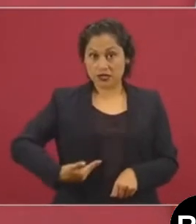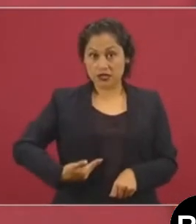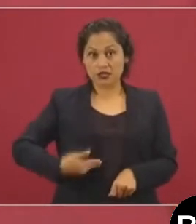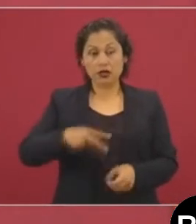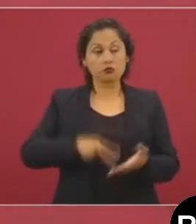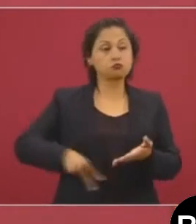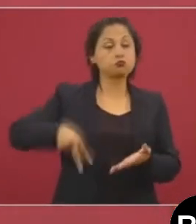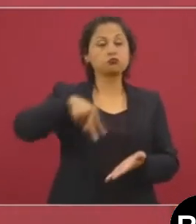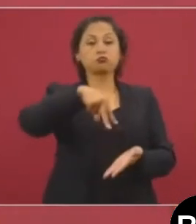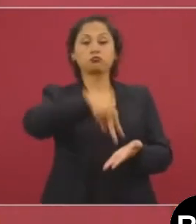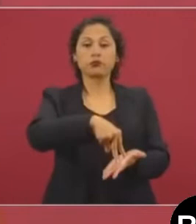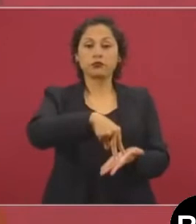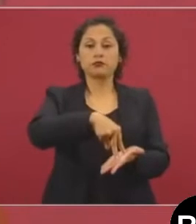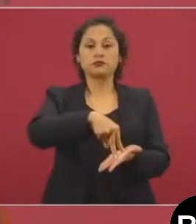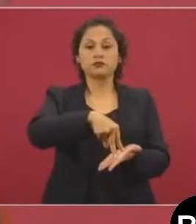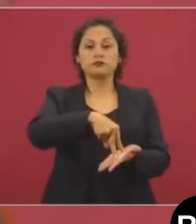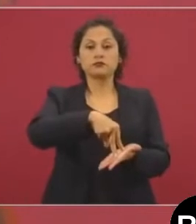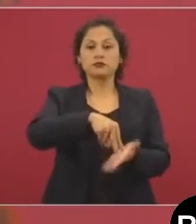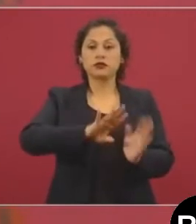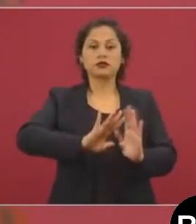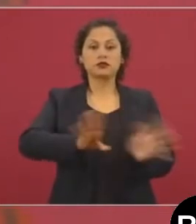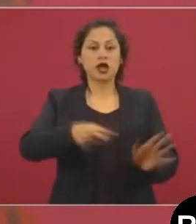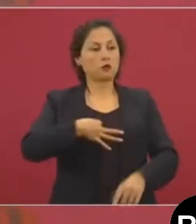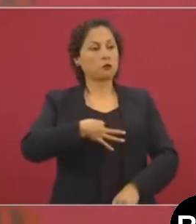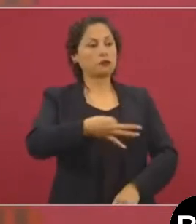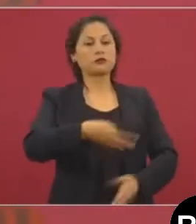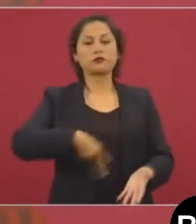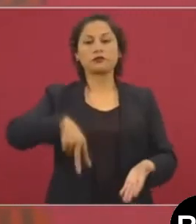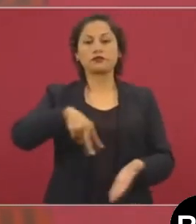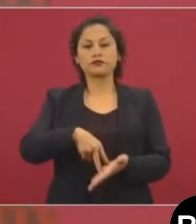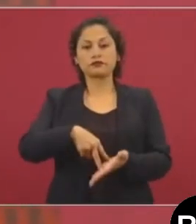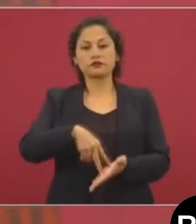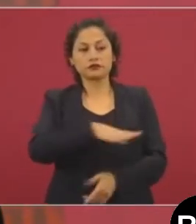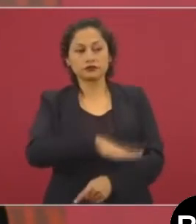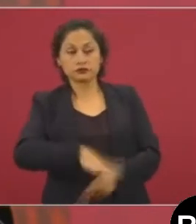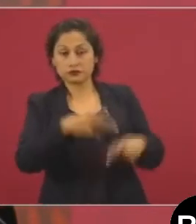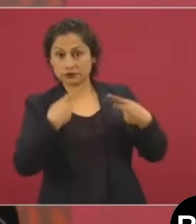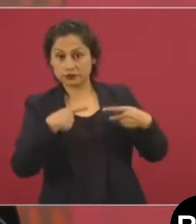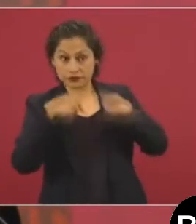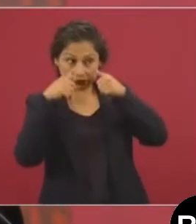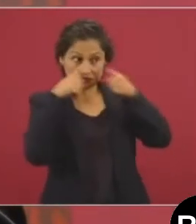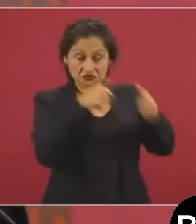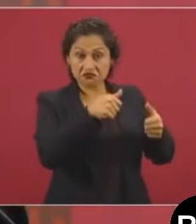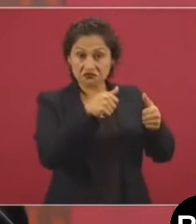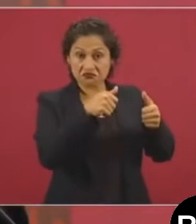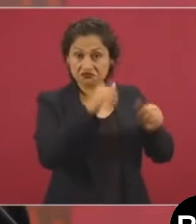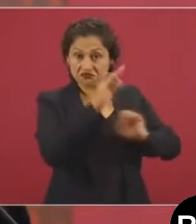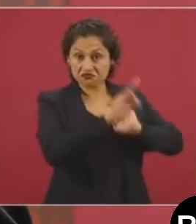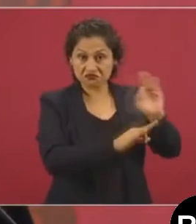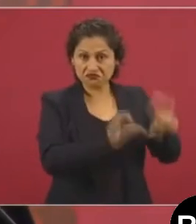y se olvidaban del pueblo. Y cuando la gente iba a reclamarles